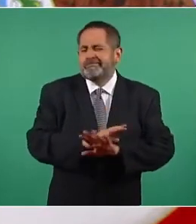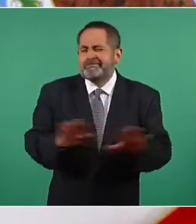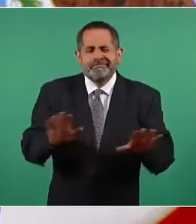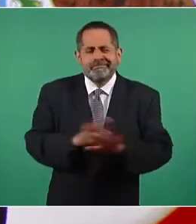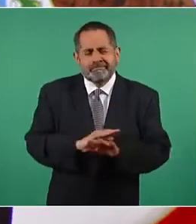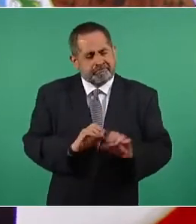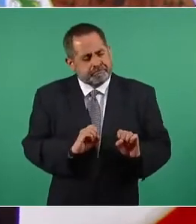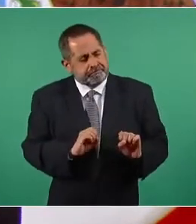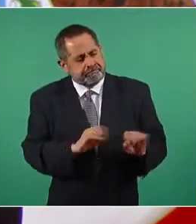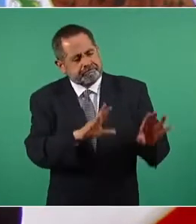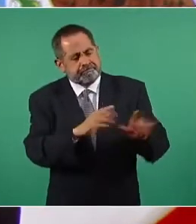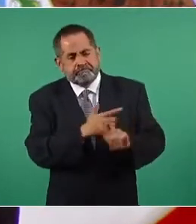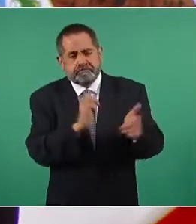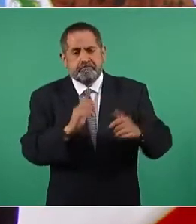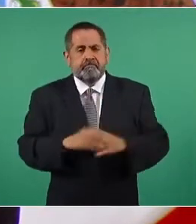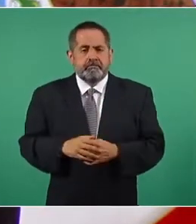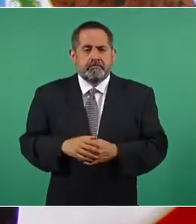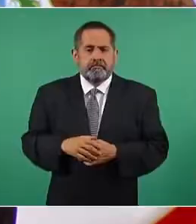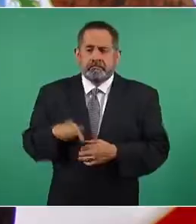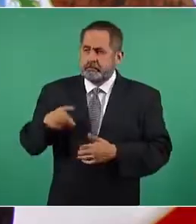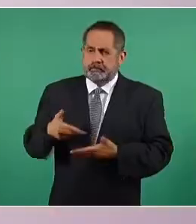Los tiempos han cambiado.